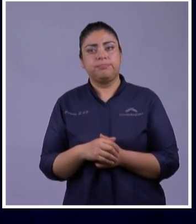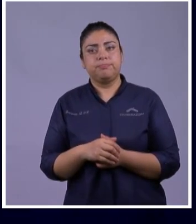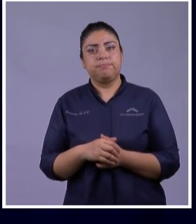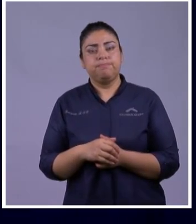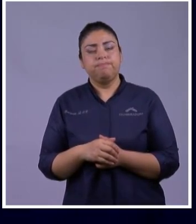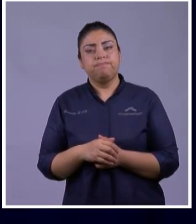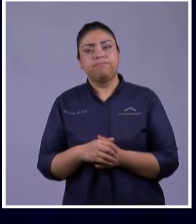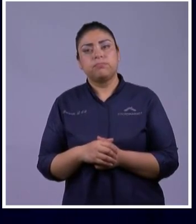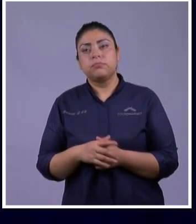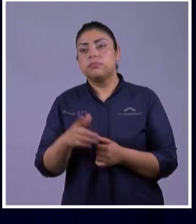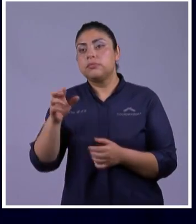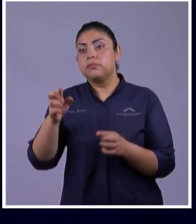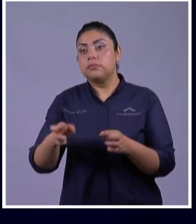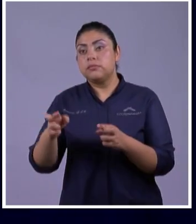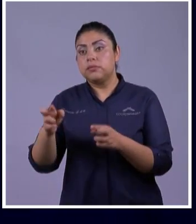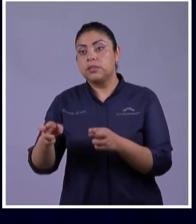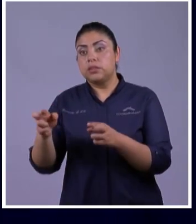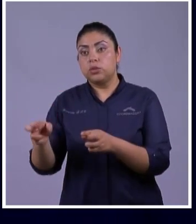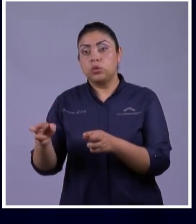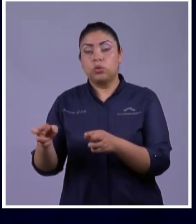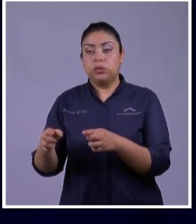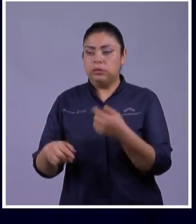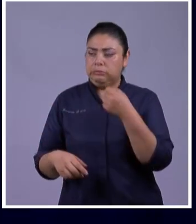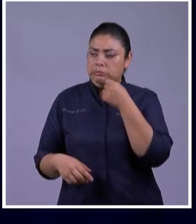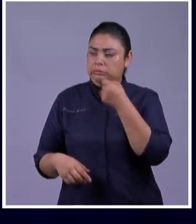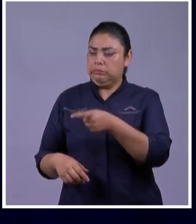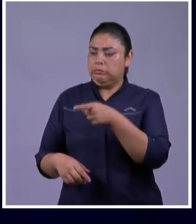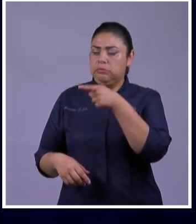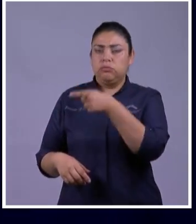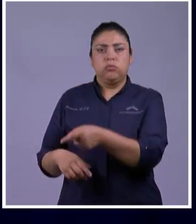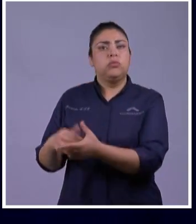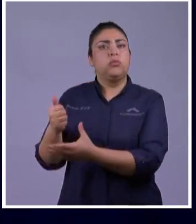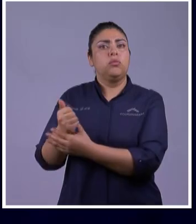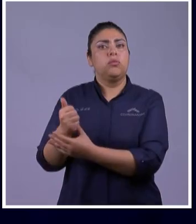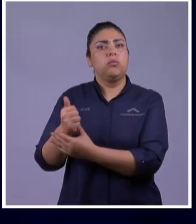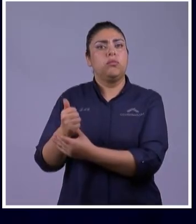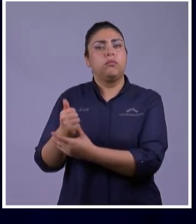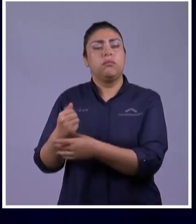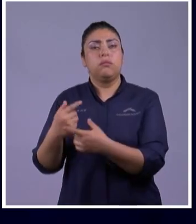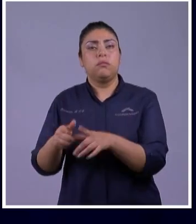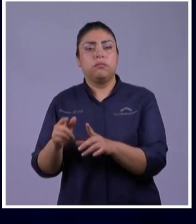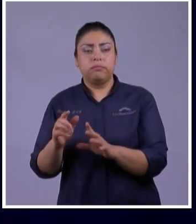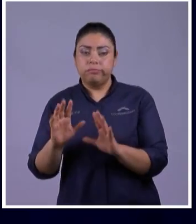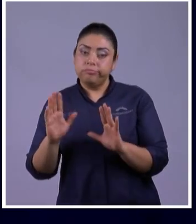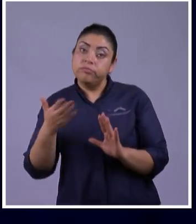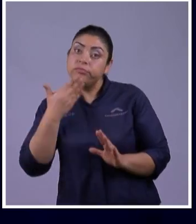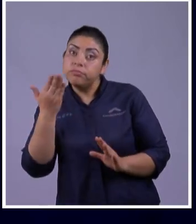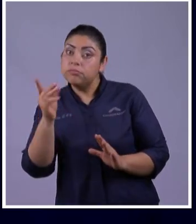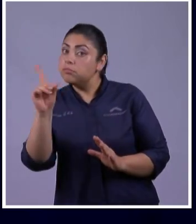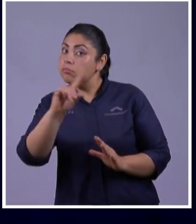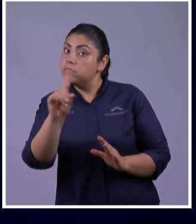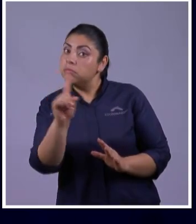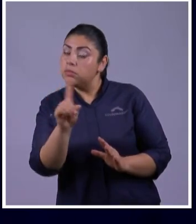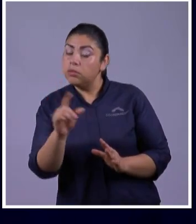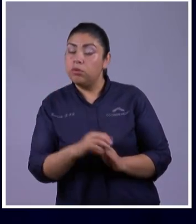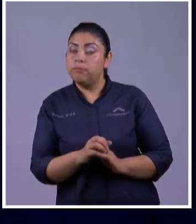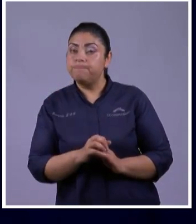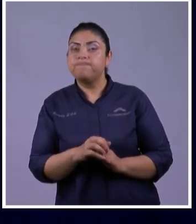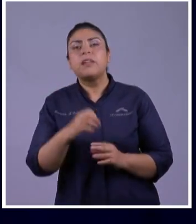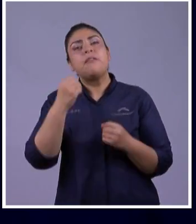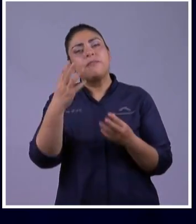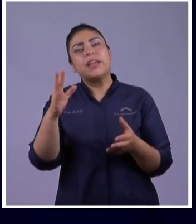a bendecir Y gente que lo iba a maldecir Él se tuvo que adaptar De soltero A casado Y ha casado Mujer estéril